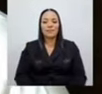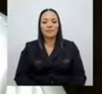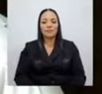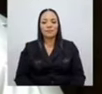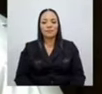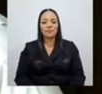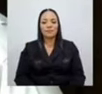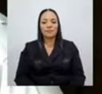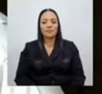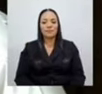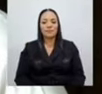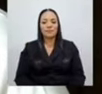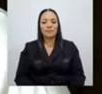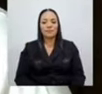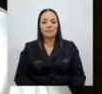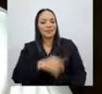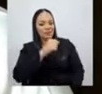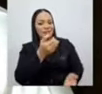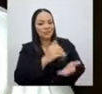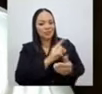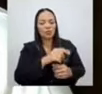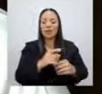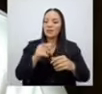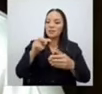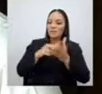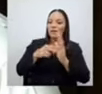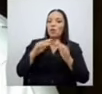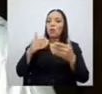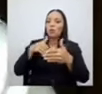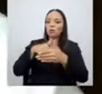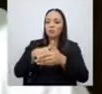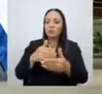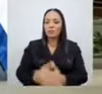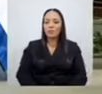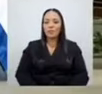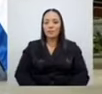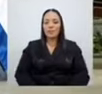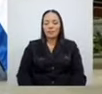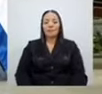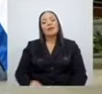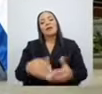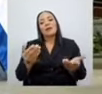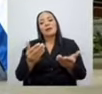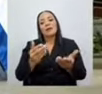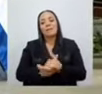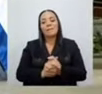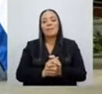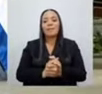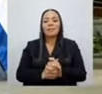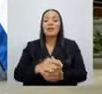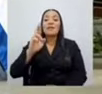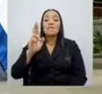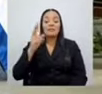Que dice que cómo lo logro a pesar de que me atravesan el caballo. don Arnold. El que quiere busca la forma... Don Richard.